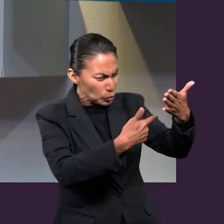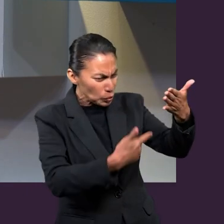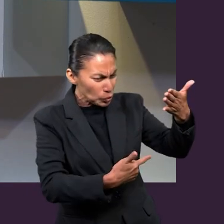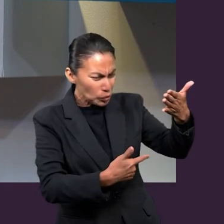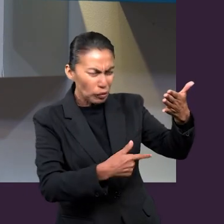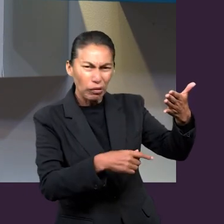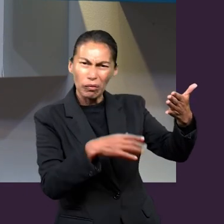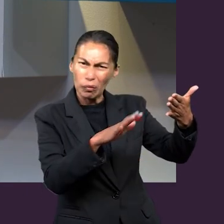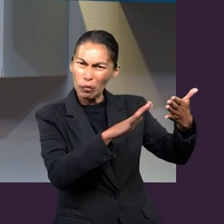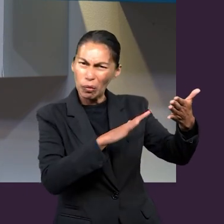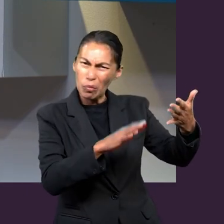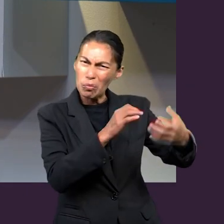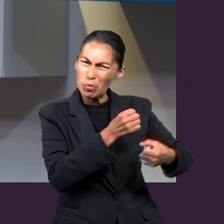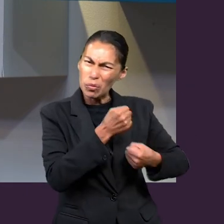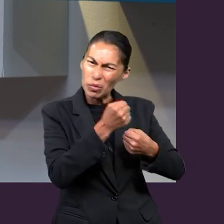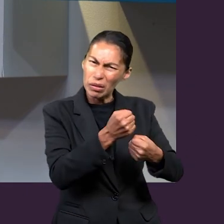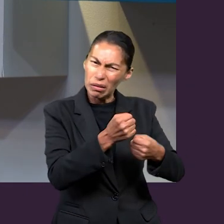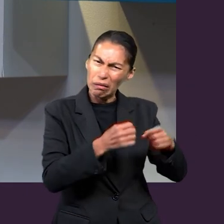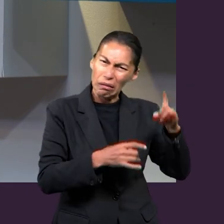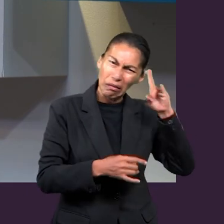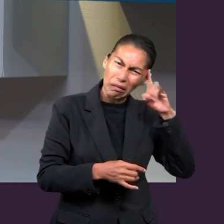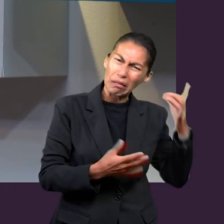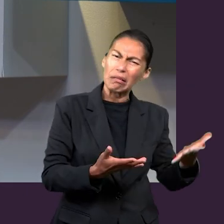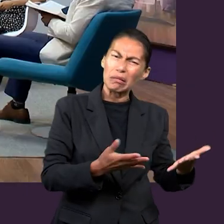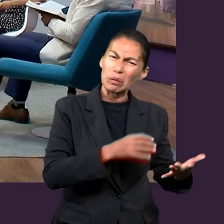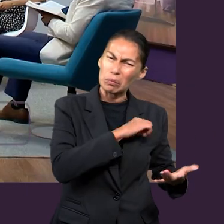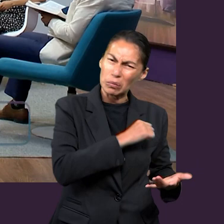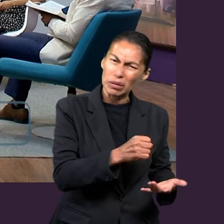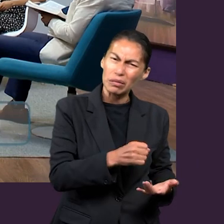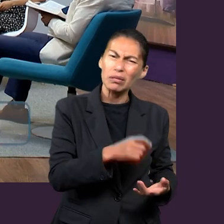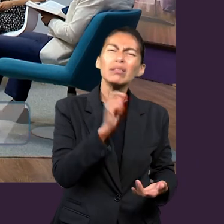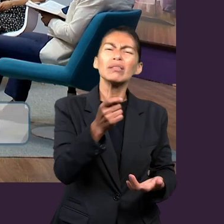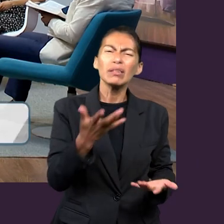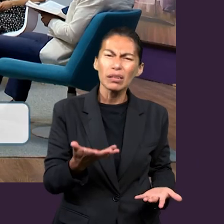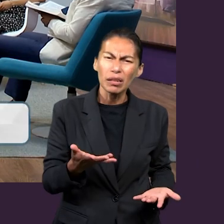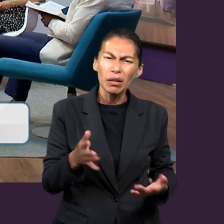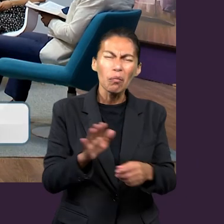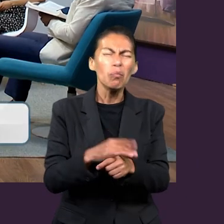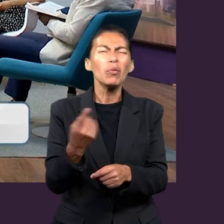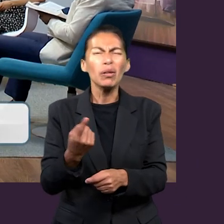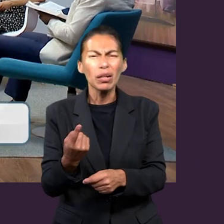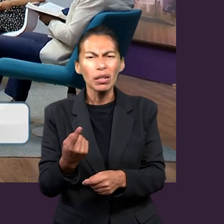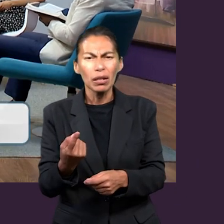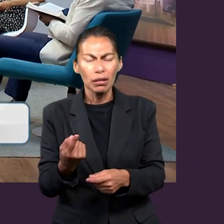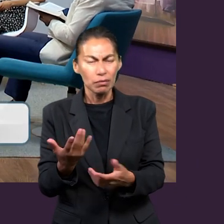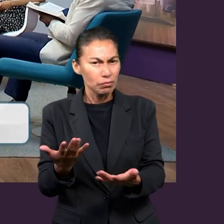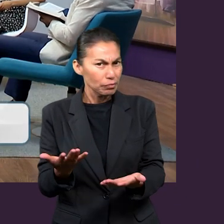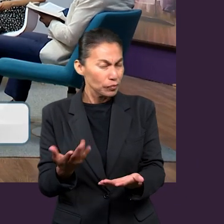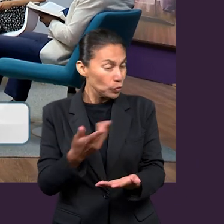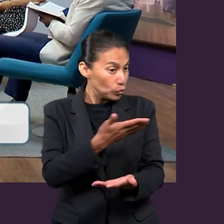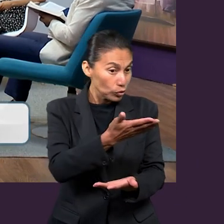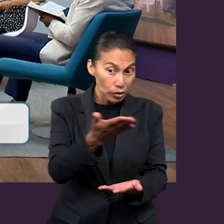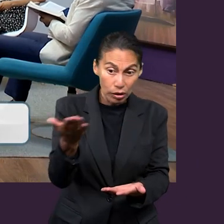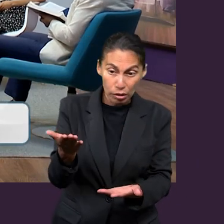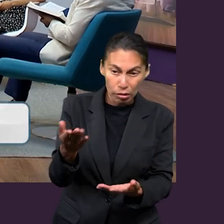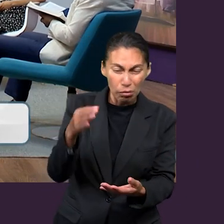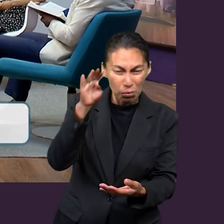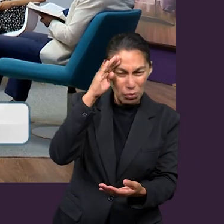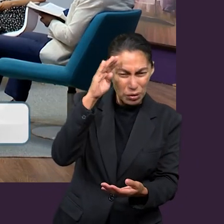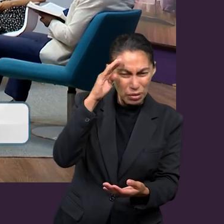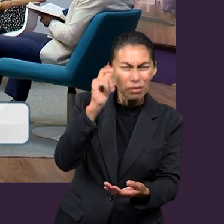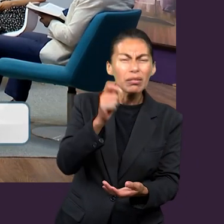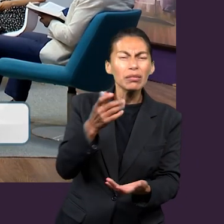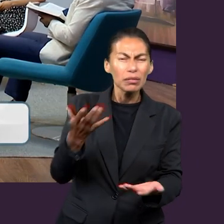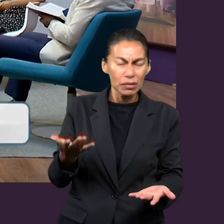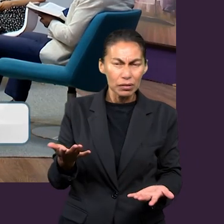títulos de los poderes espirituales. Pero, ¿y nosotros? ¿Qué pensamos? ¿Por qué vosotros que sois